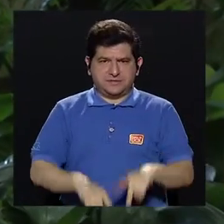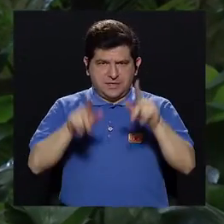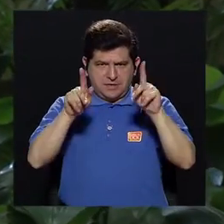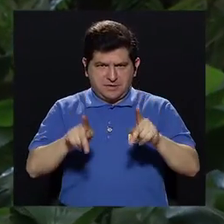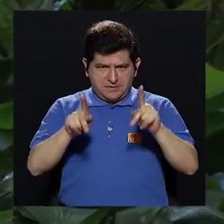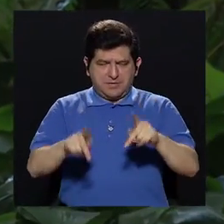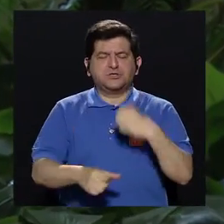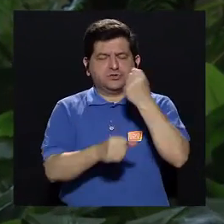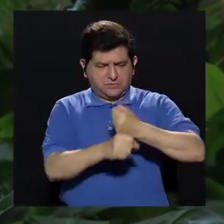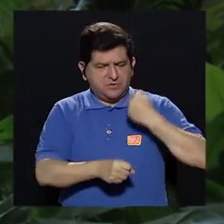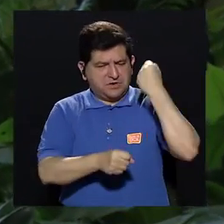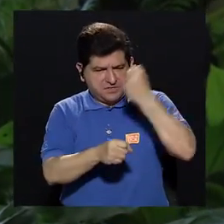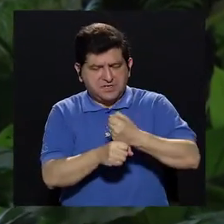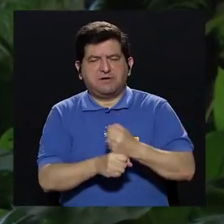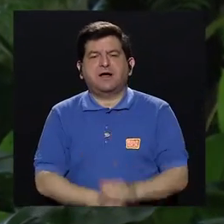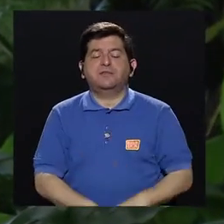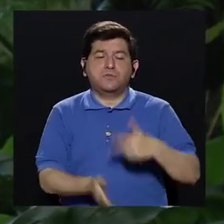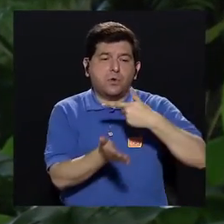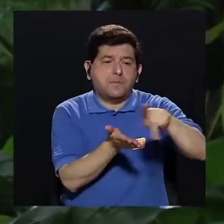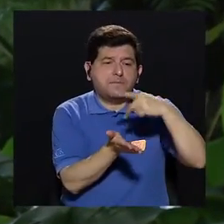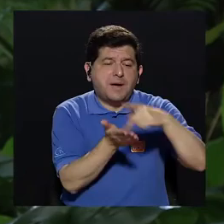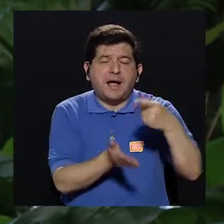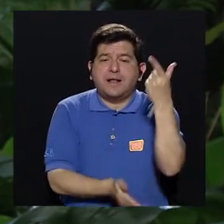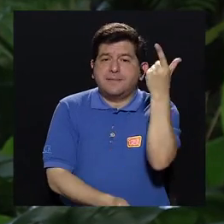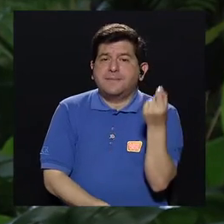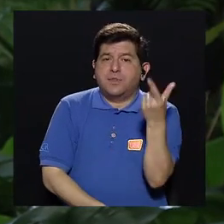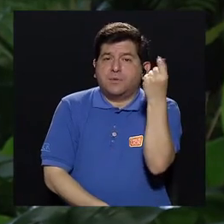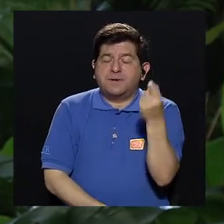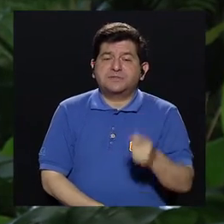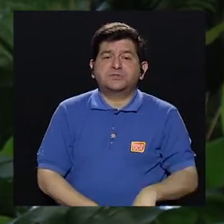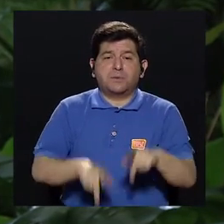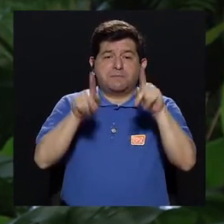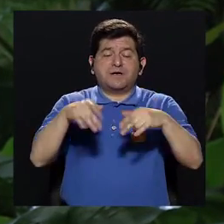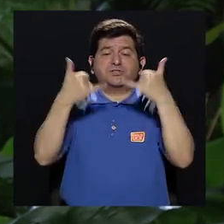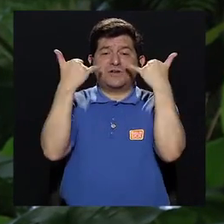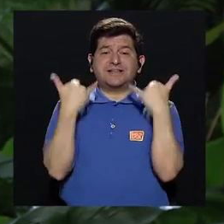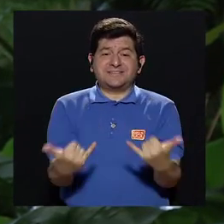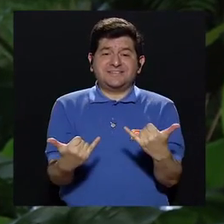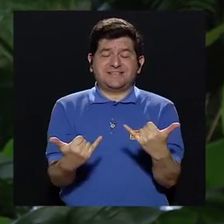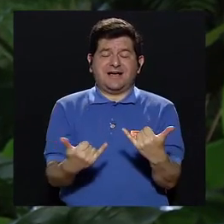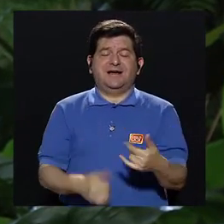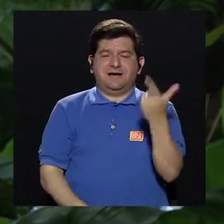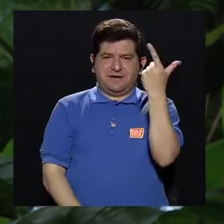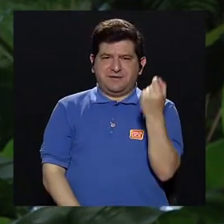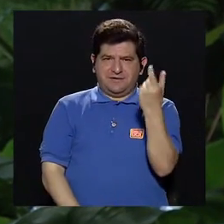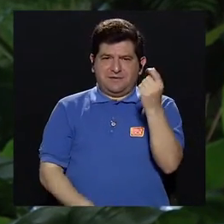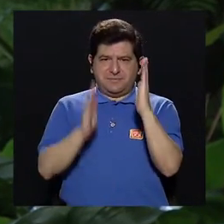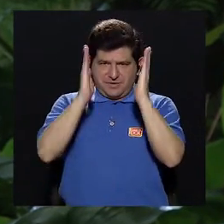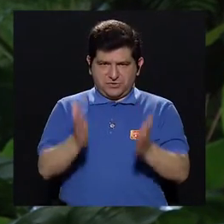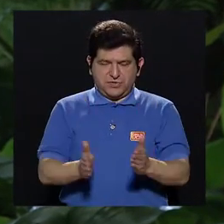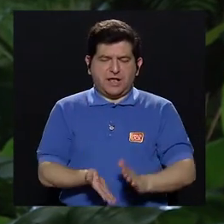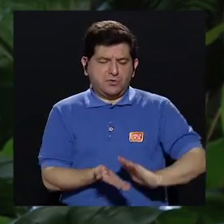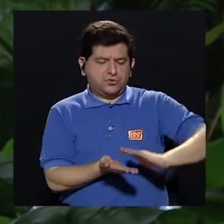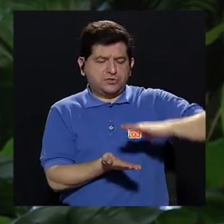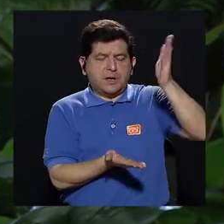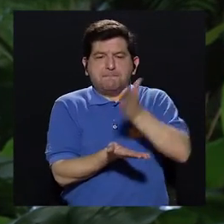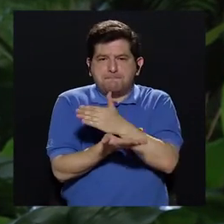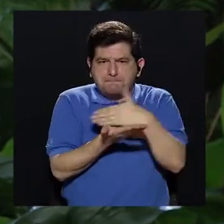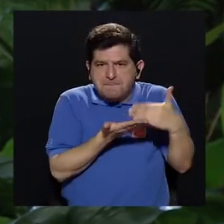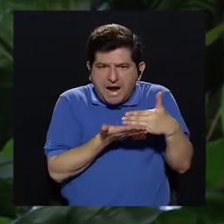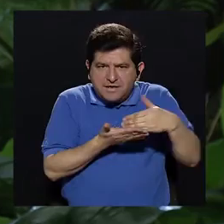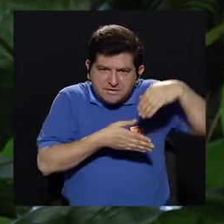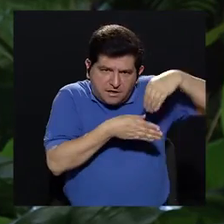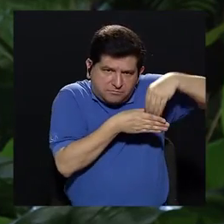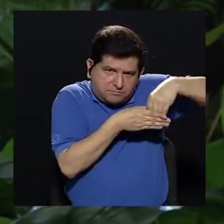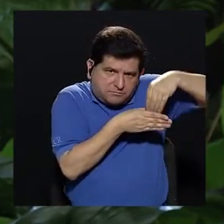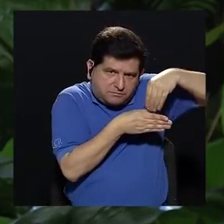todos los que estemos trabajando, estamos pagando las pensiones de los hoy pensionados. Y normalmente se acumula una parte de la